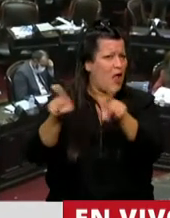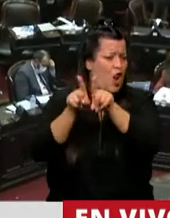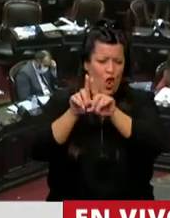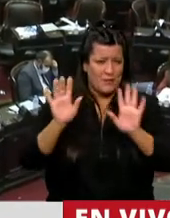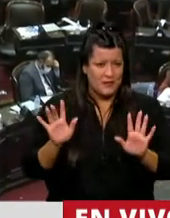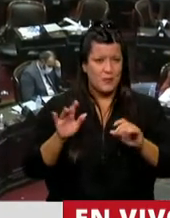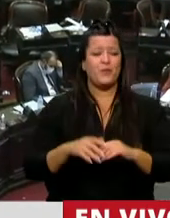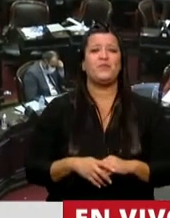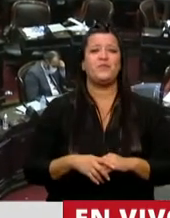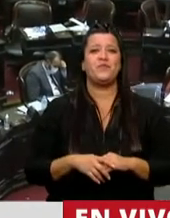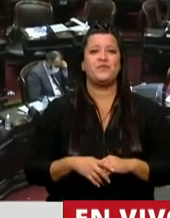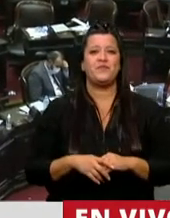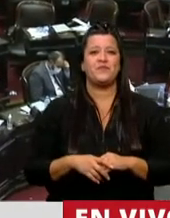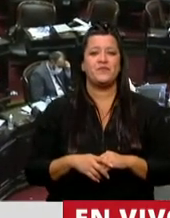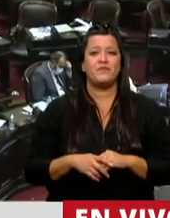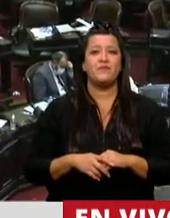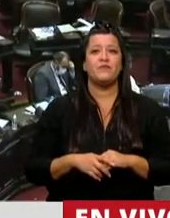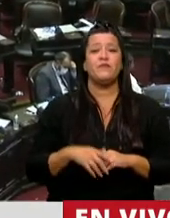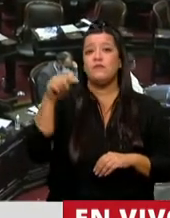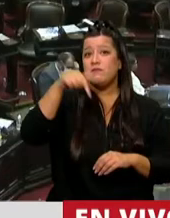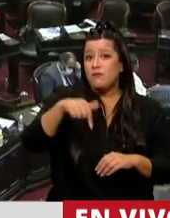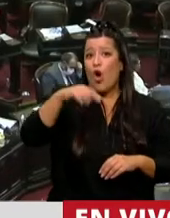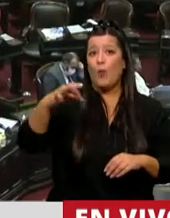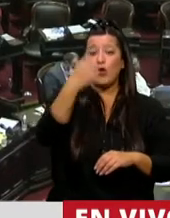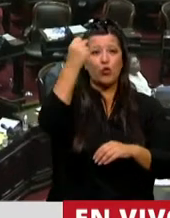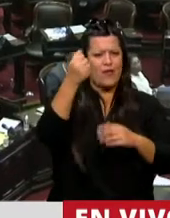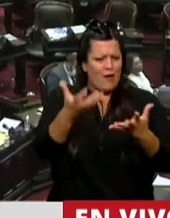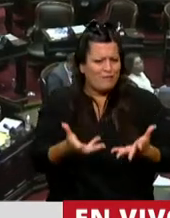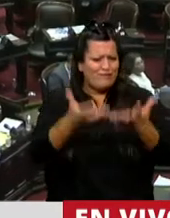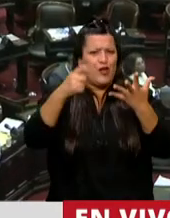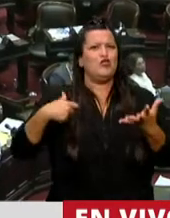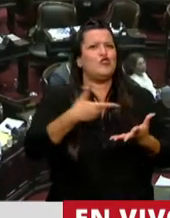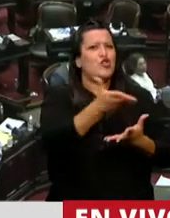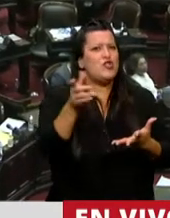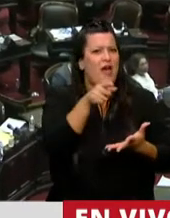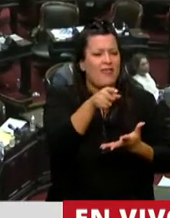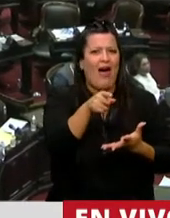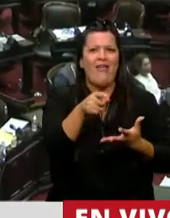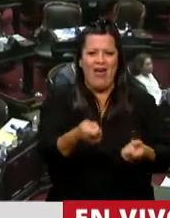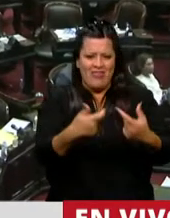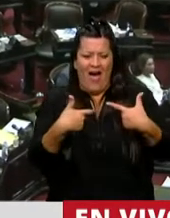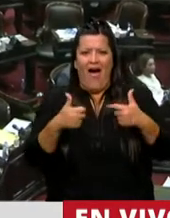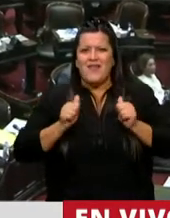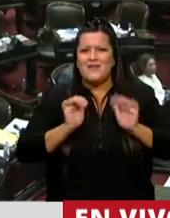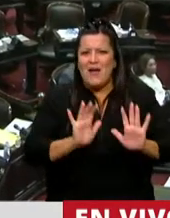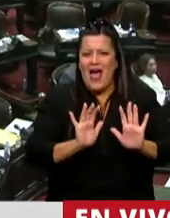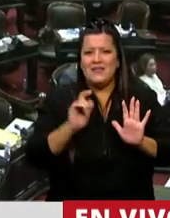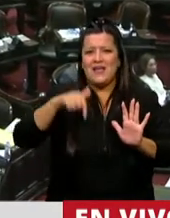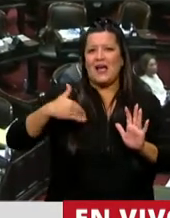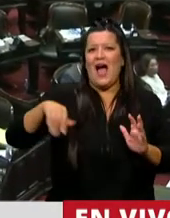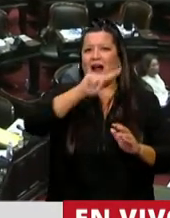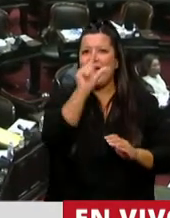que en nuestro país apareció una oportunidad de crecimiento importante social que significaba esa esperanza que teníamos los argentinos